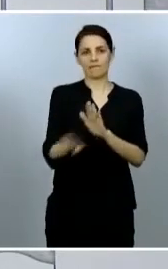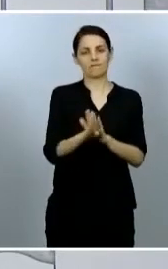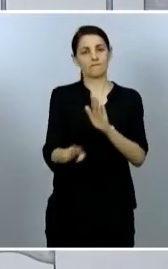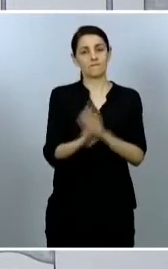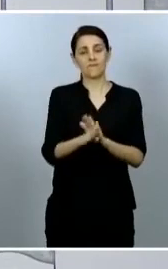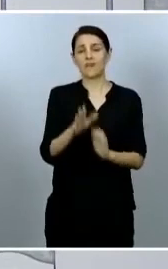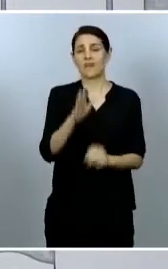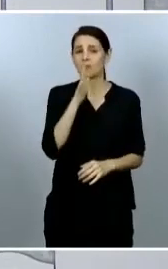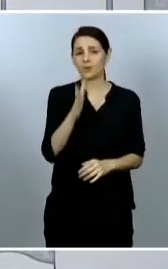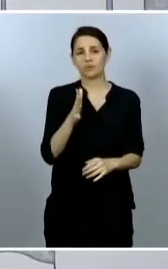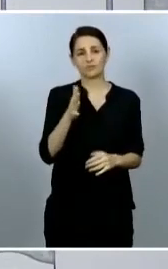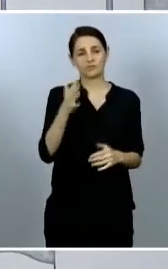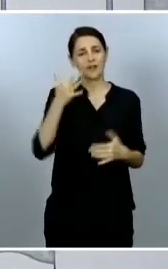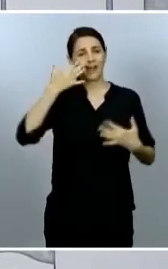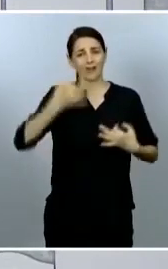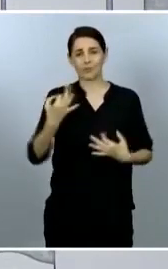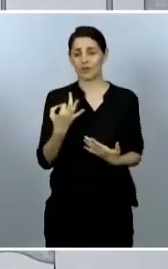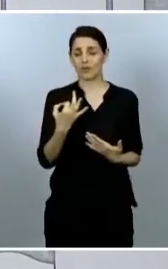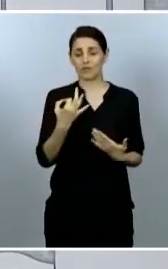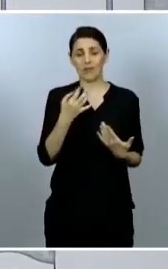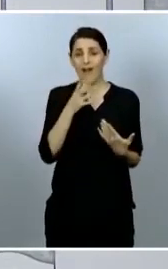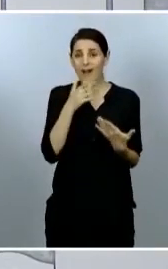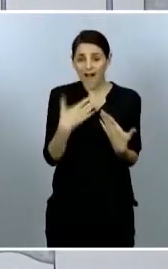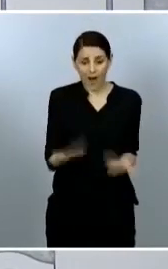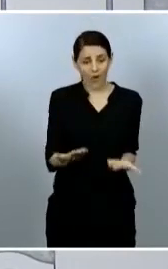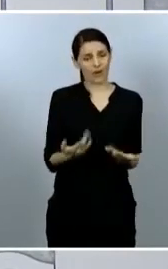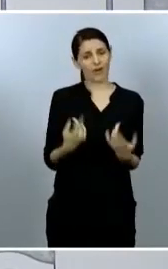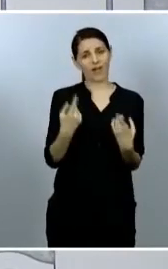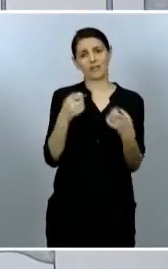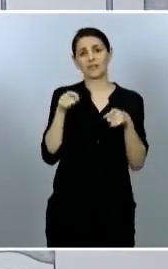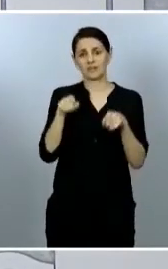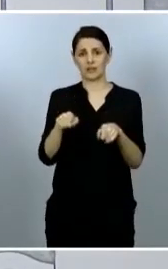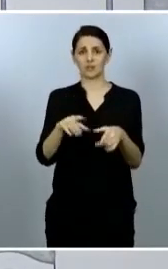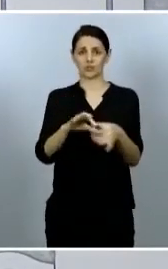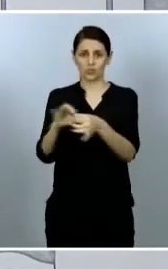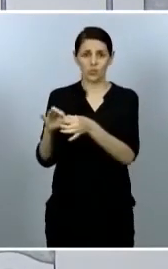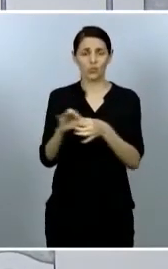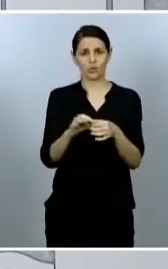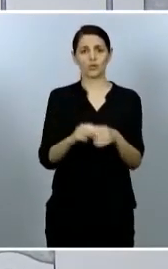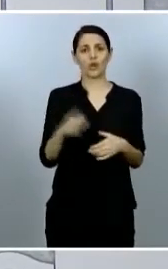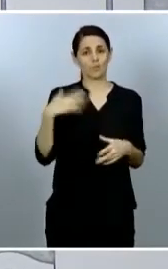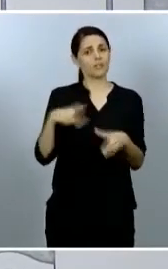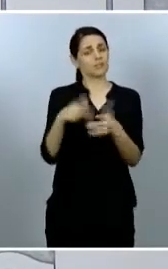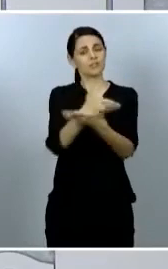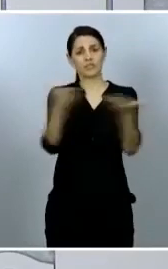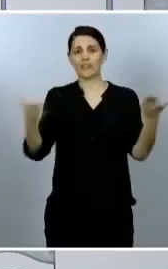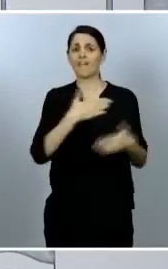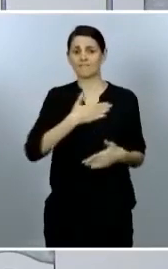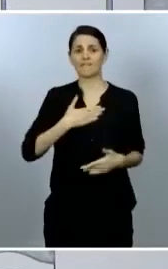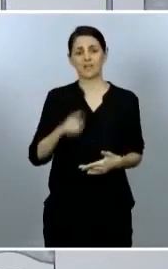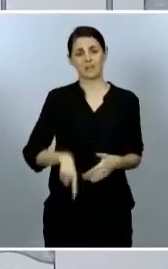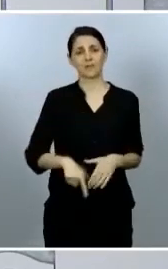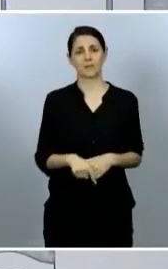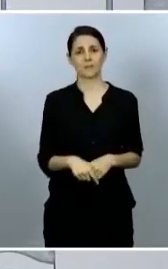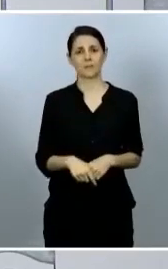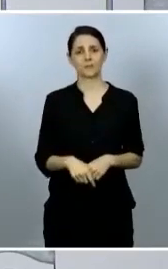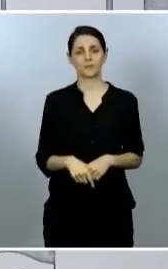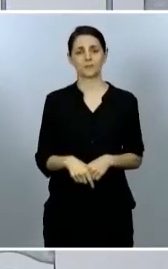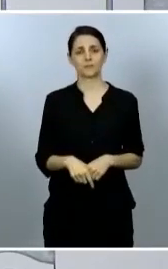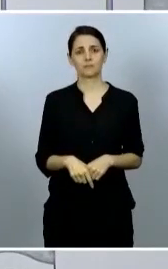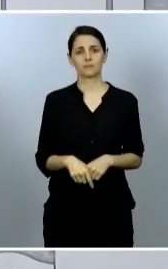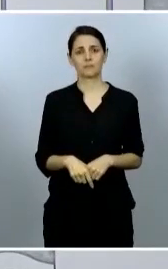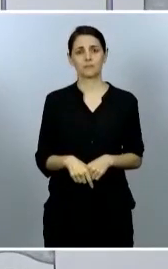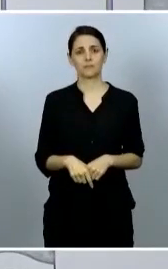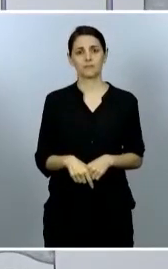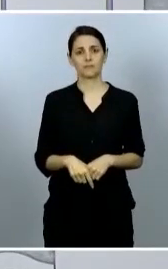que en este momento más hace falta y que, por tanto, se la debemos a la ciudadanía. La respuesta de una política que es útil,